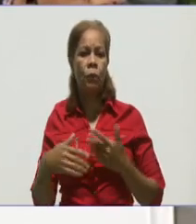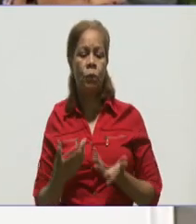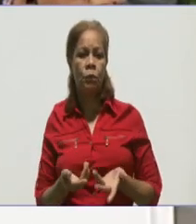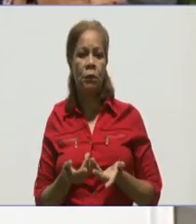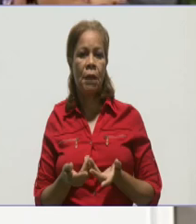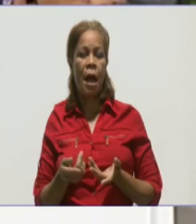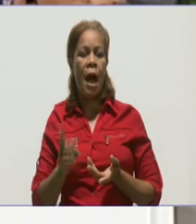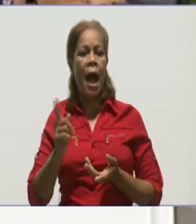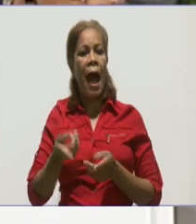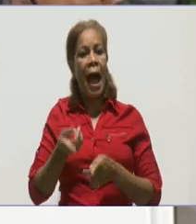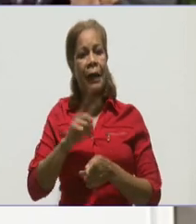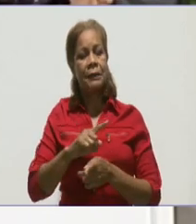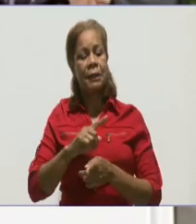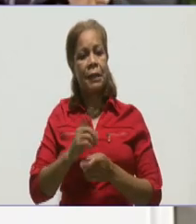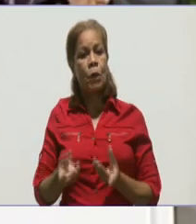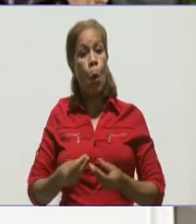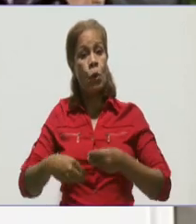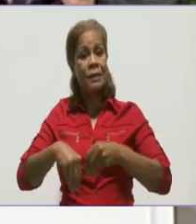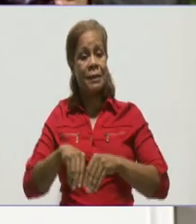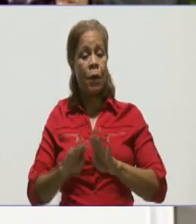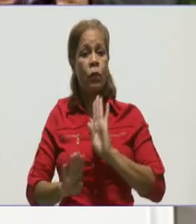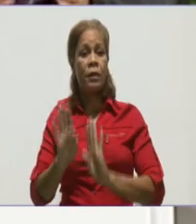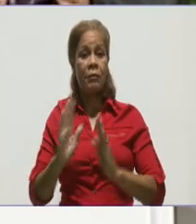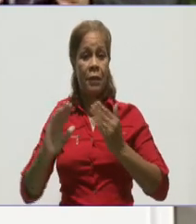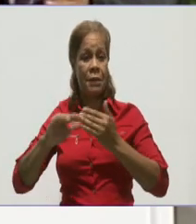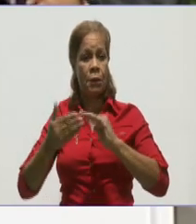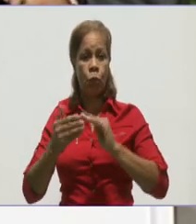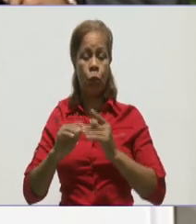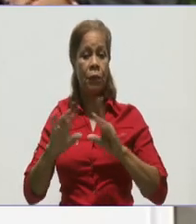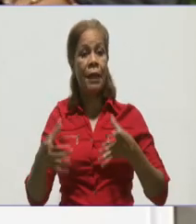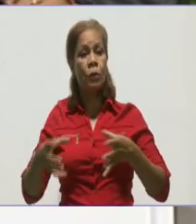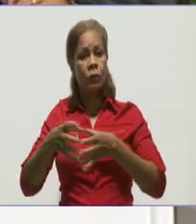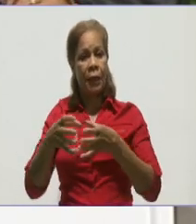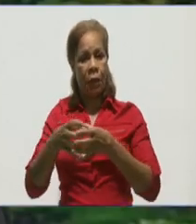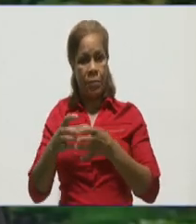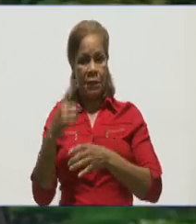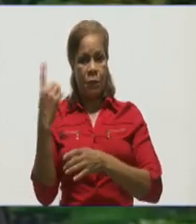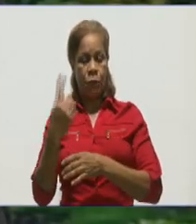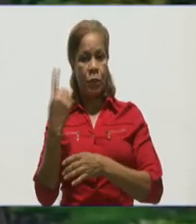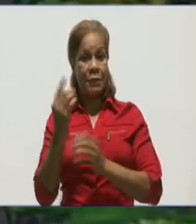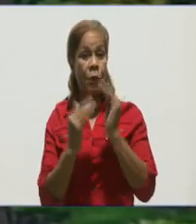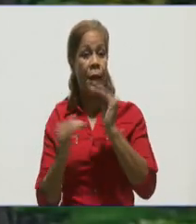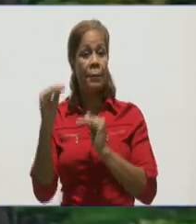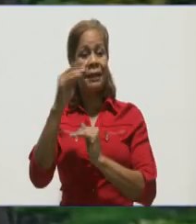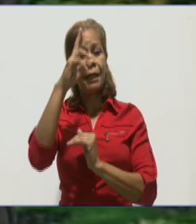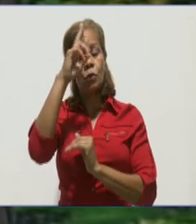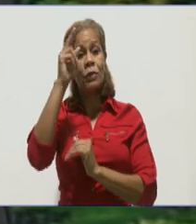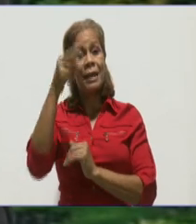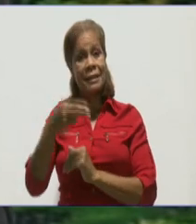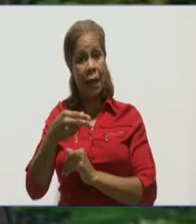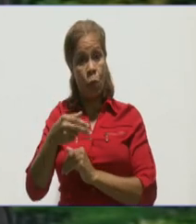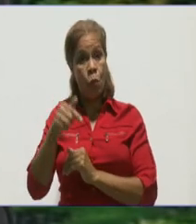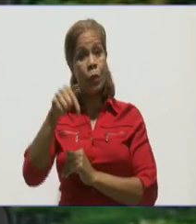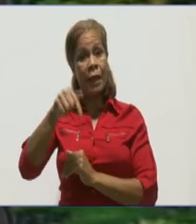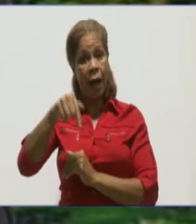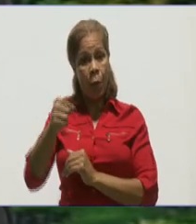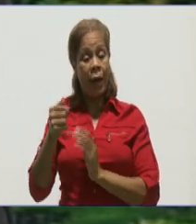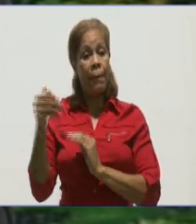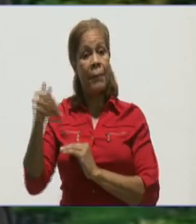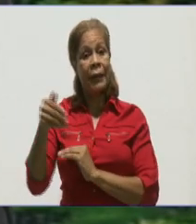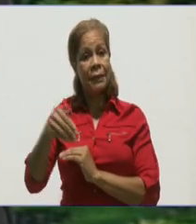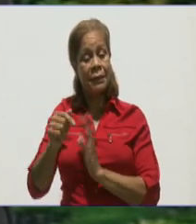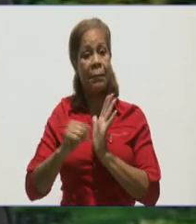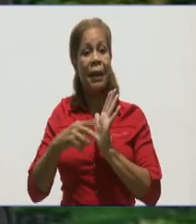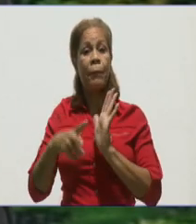ayer en el Consejo de Defensa Provincial donde la Comisión Nacional del Ministerio de Salud Pública que asiste en estos momentos a la provincia de